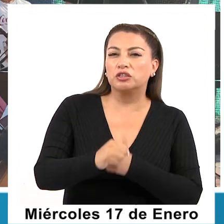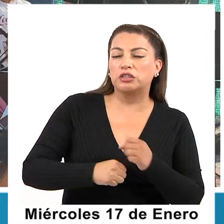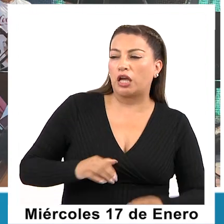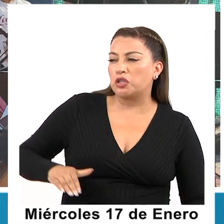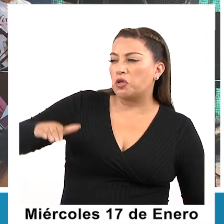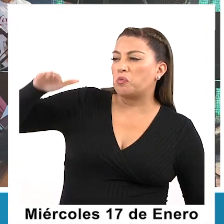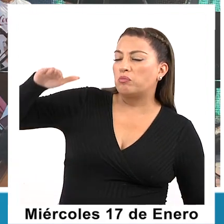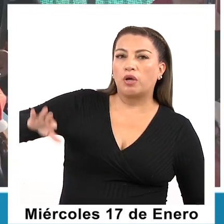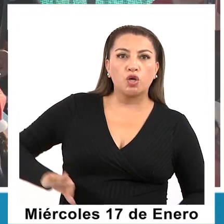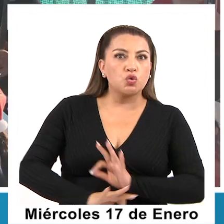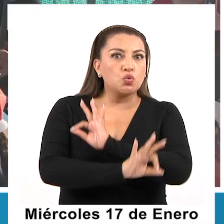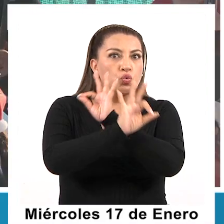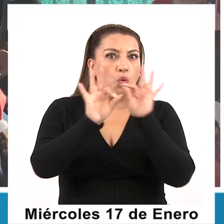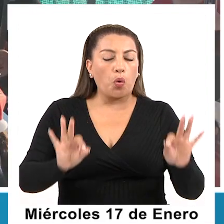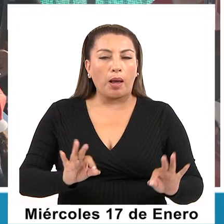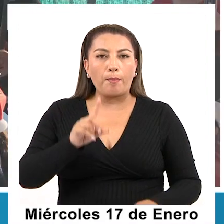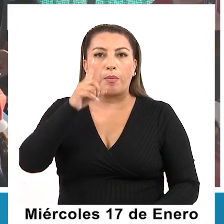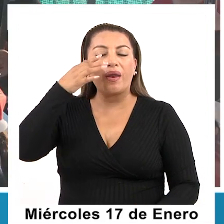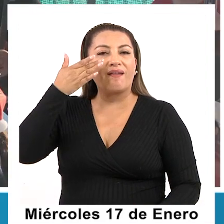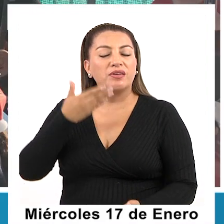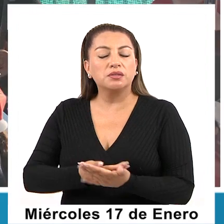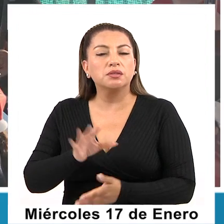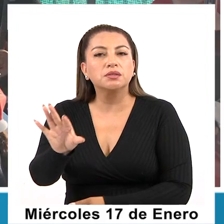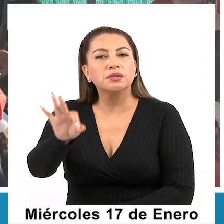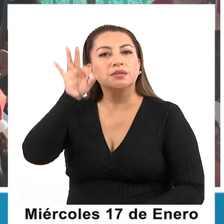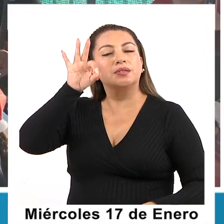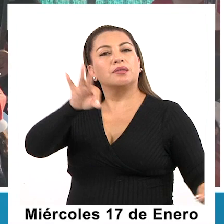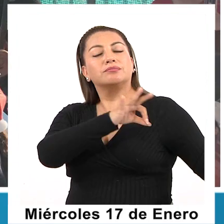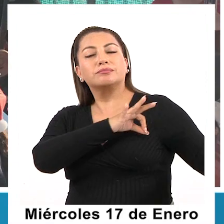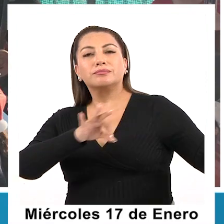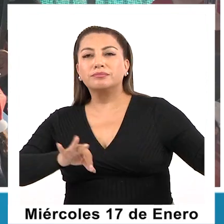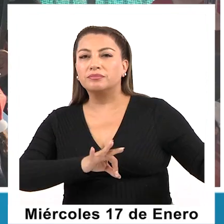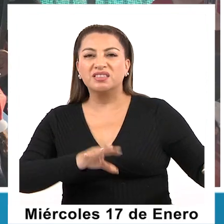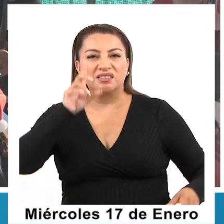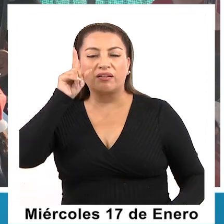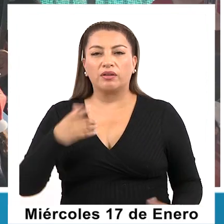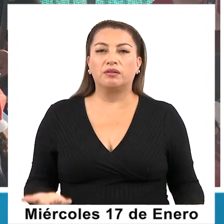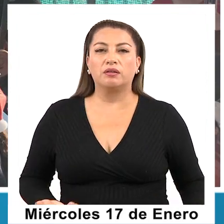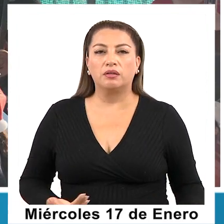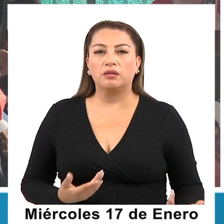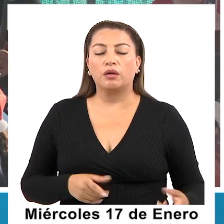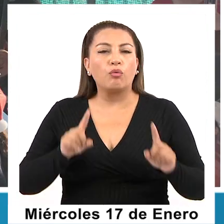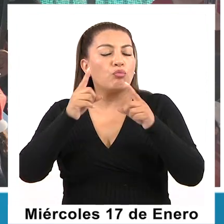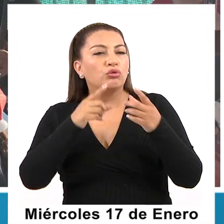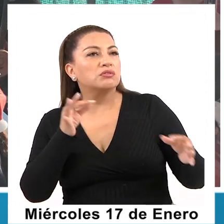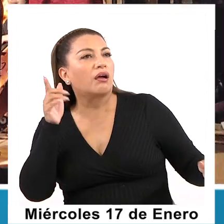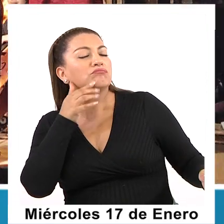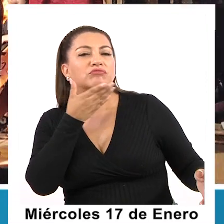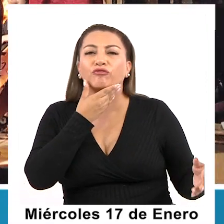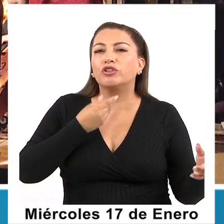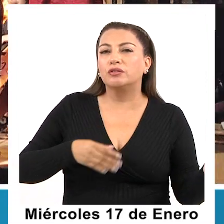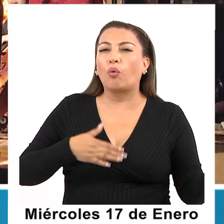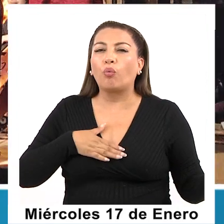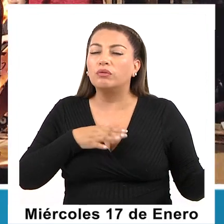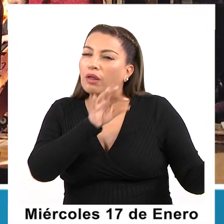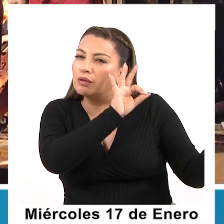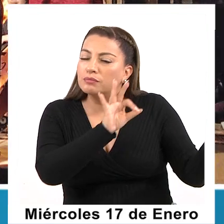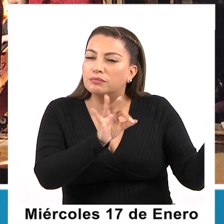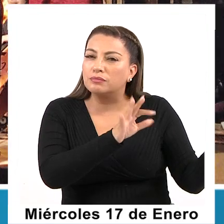que nunca ha estado con un instrumento. ¿Cuánto tiempo va a demorar en que ya lo pueda dominar, sacar melodías, y que se empiece a encantar?